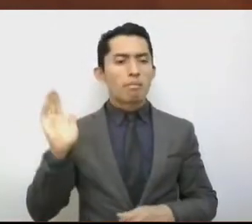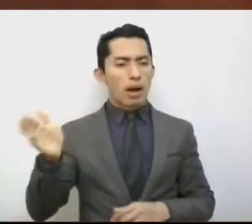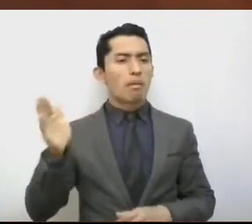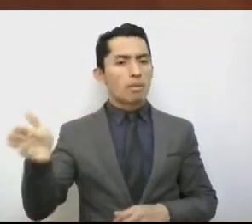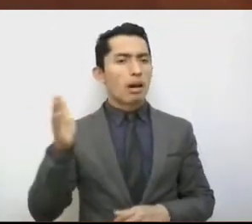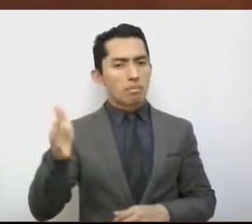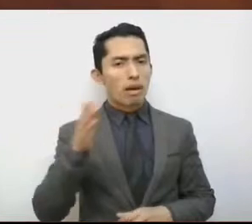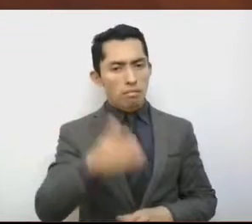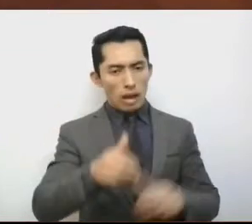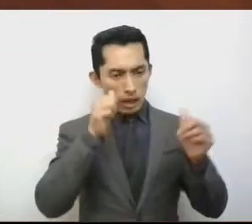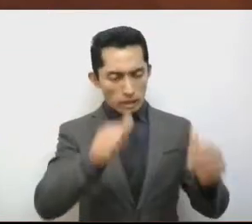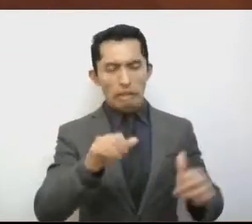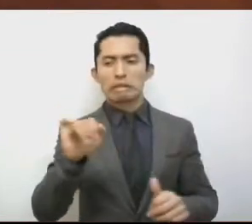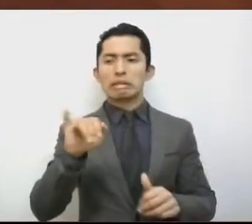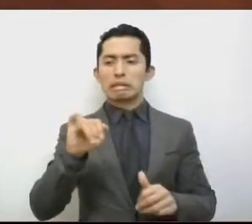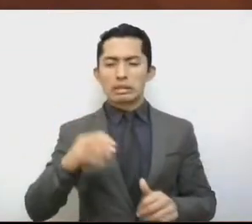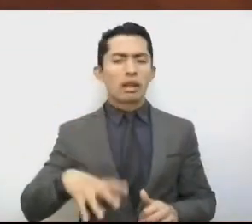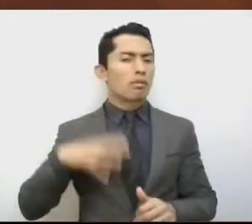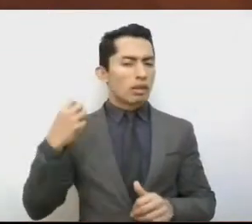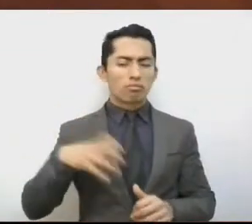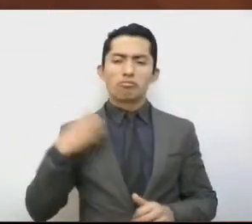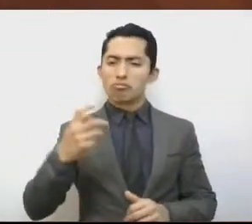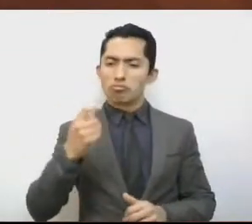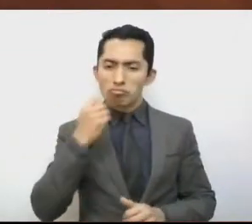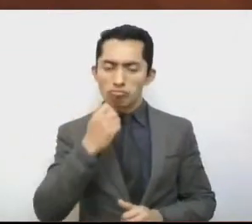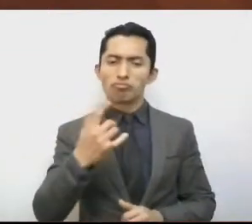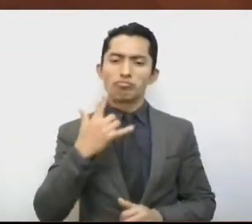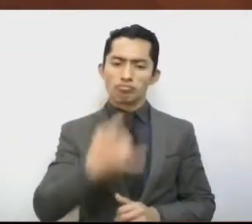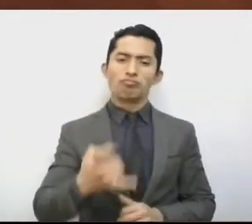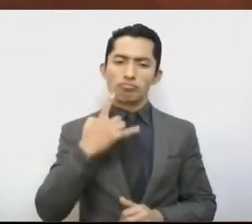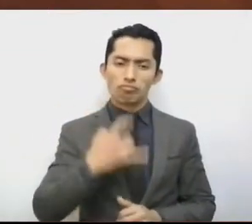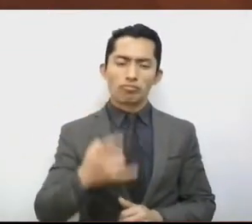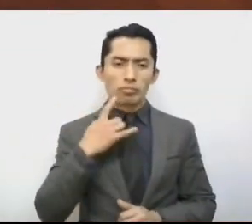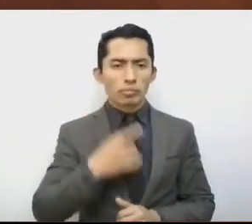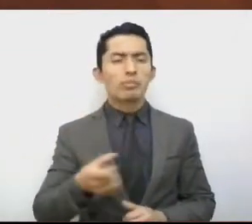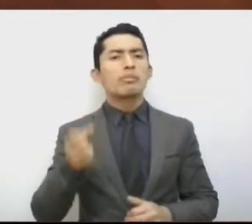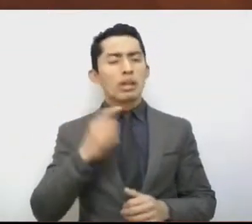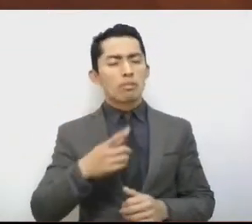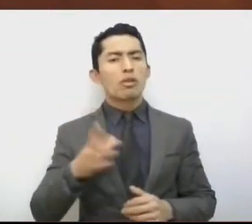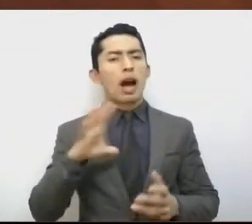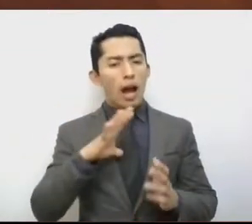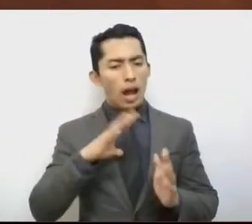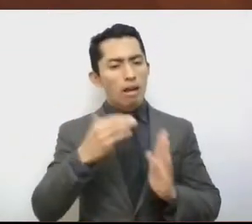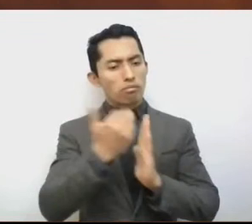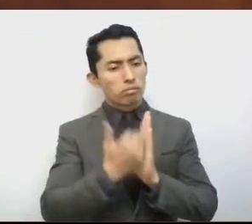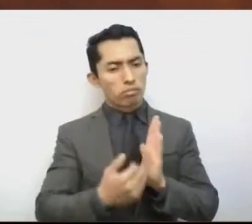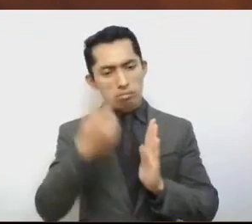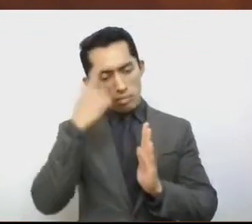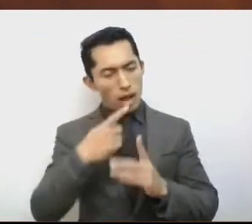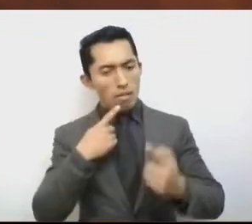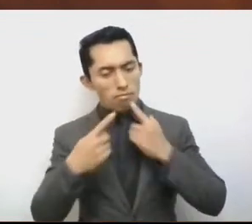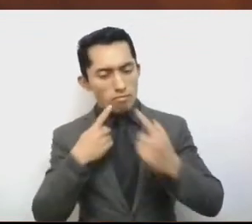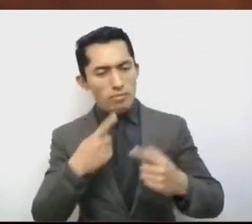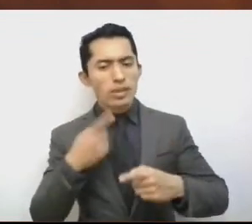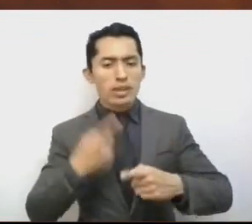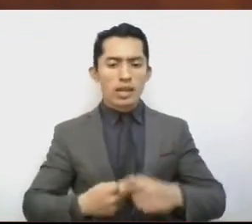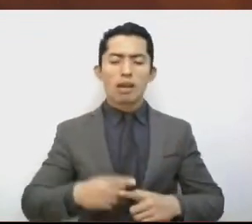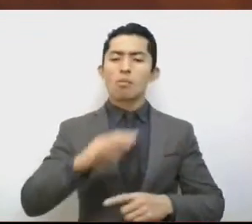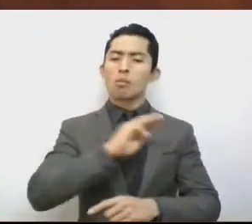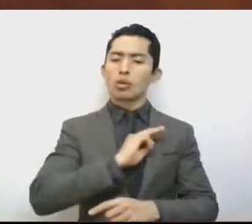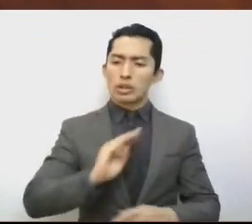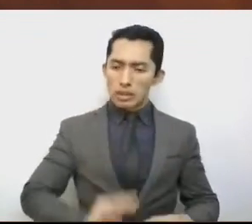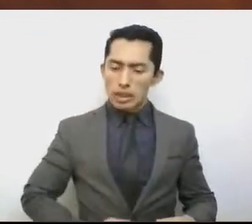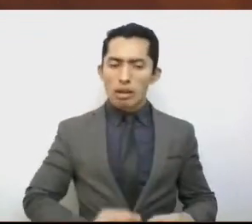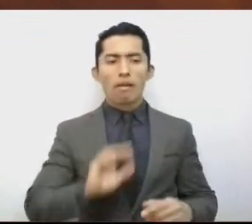escatimar esfuerzos. Se han establecido los mecanismos de coordinación con la autoridad municipal y federal.